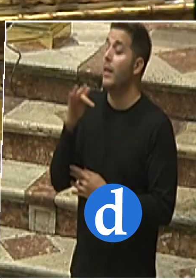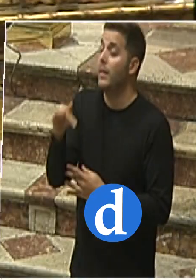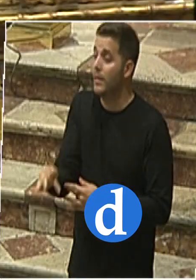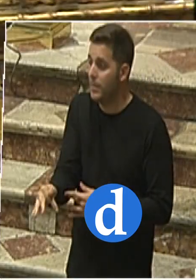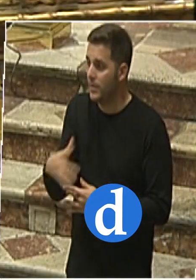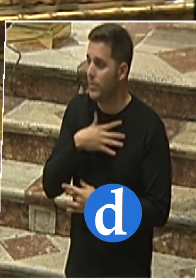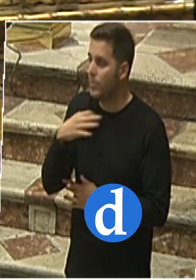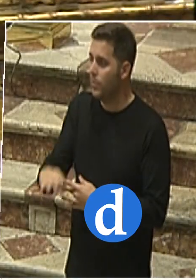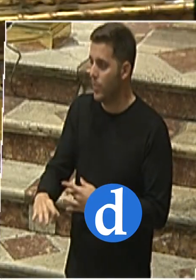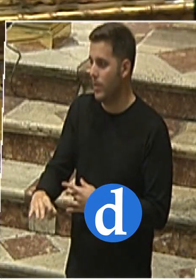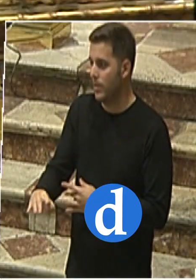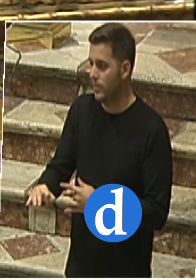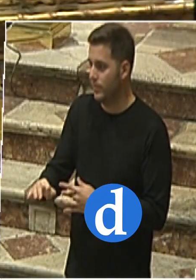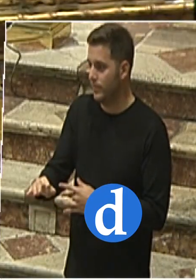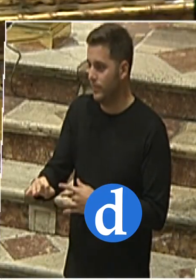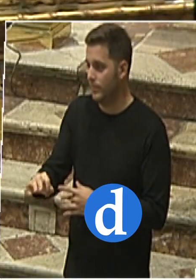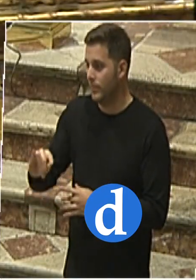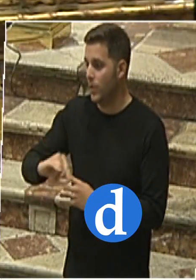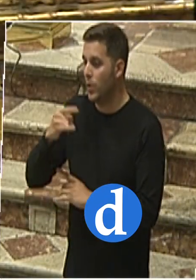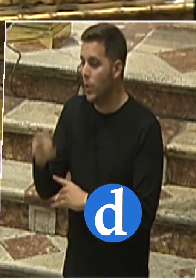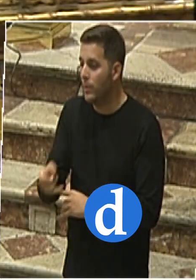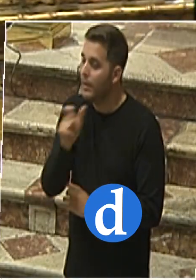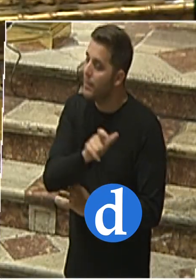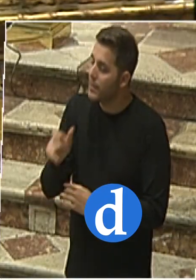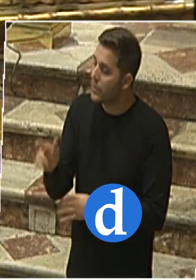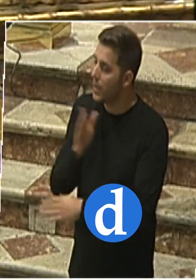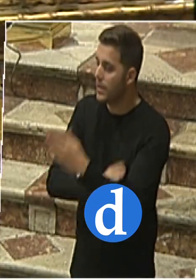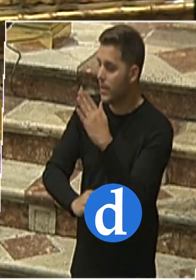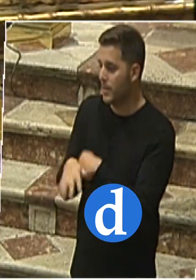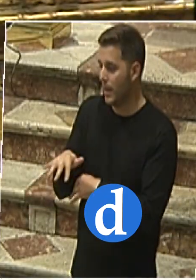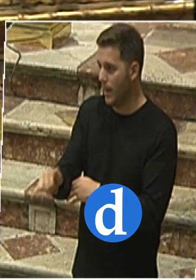con personas con discapacidad.